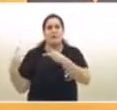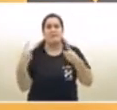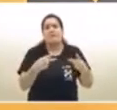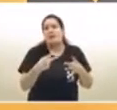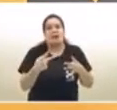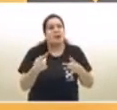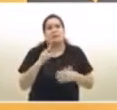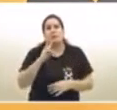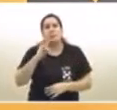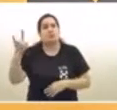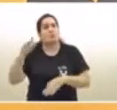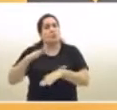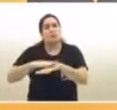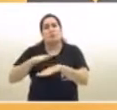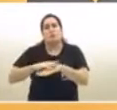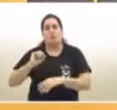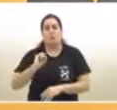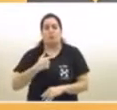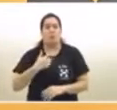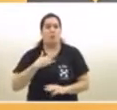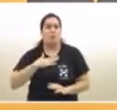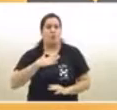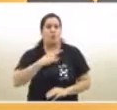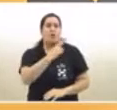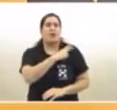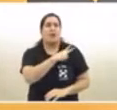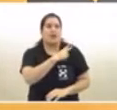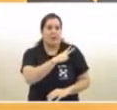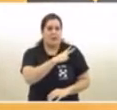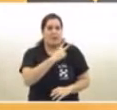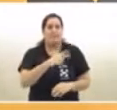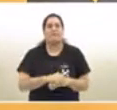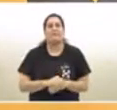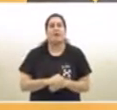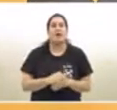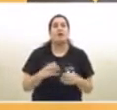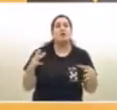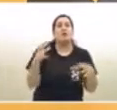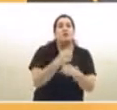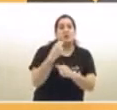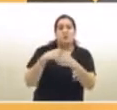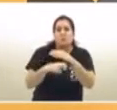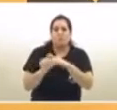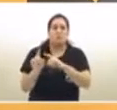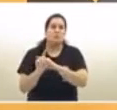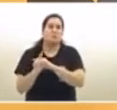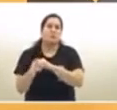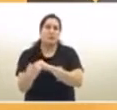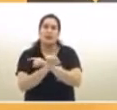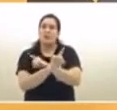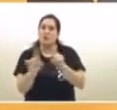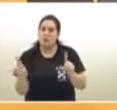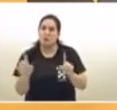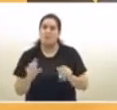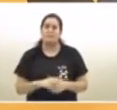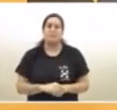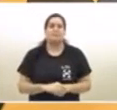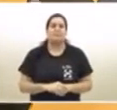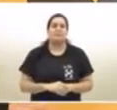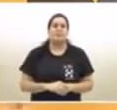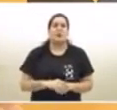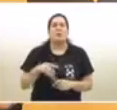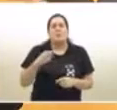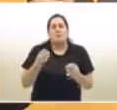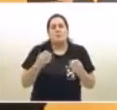sus trabajadores. Porque la construcción es un rubro que genera muchísimo trabajo, tanto para los trabajadores directos, para todos sus